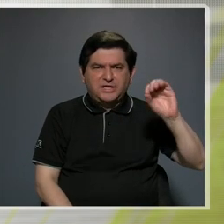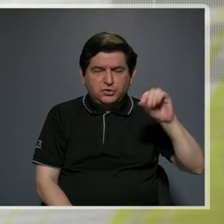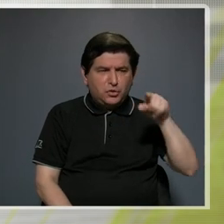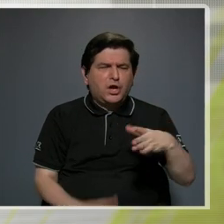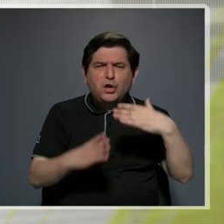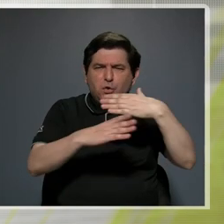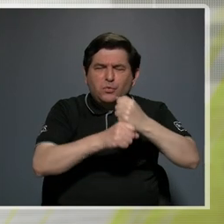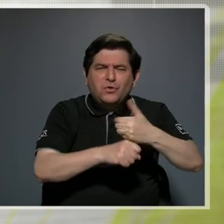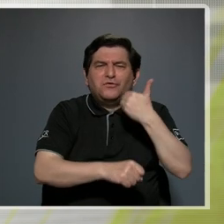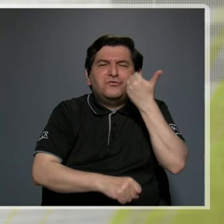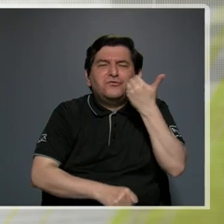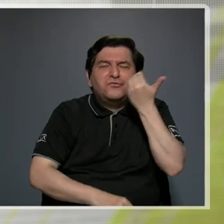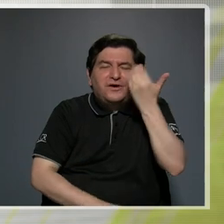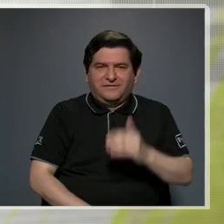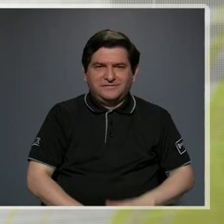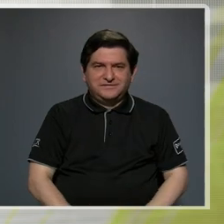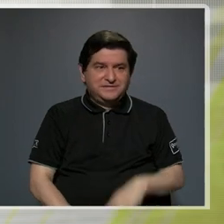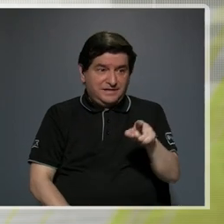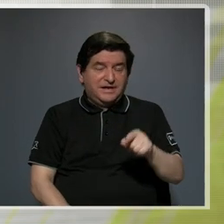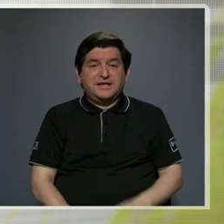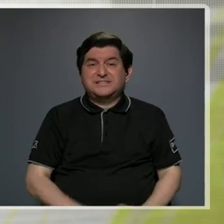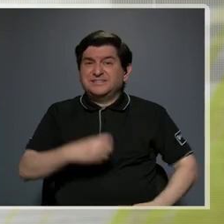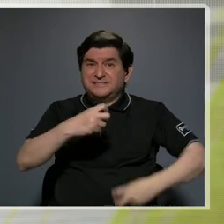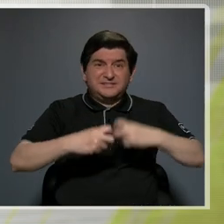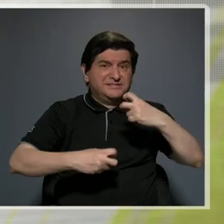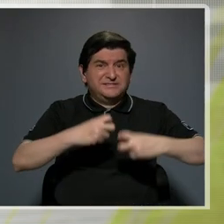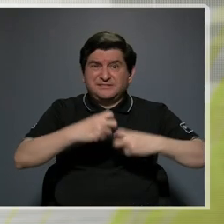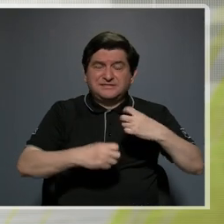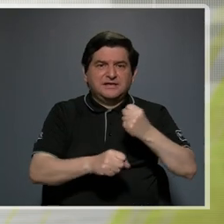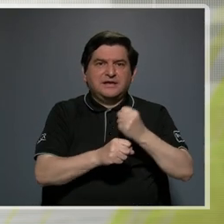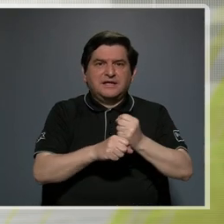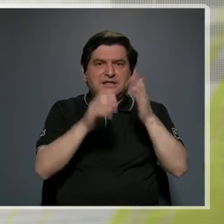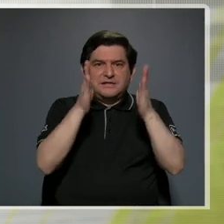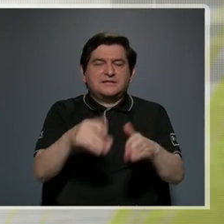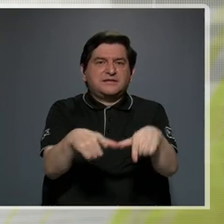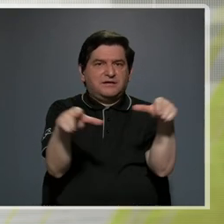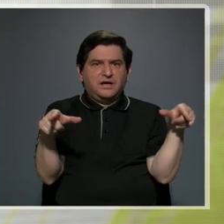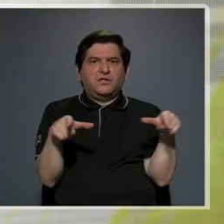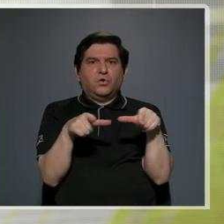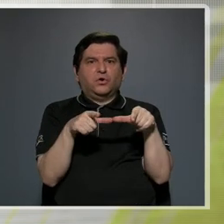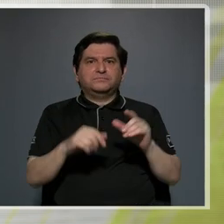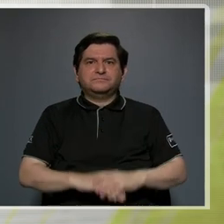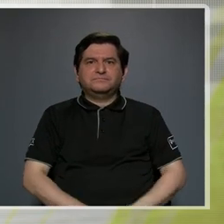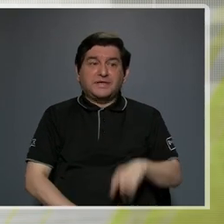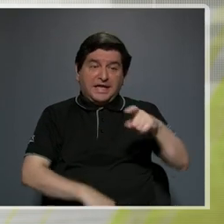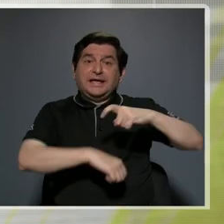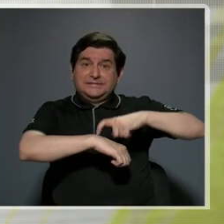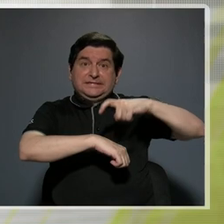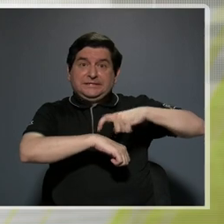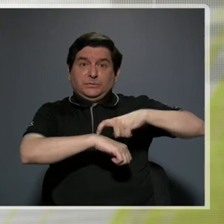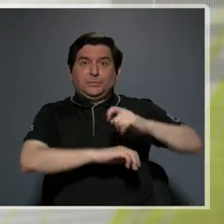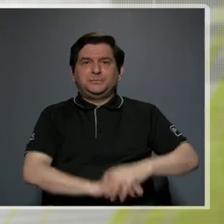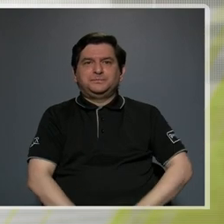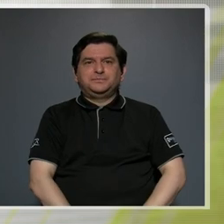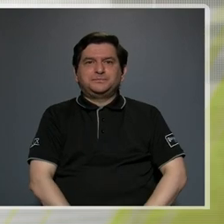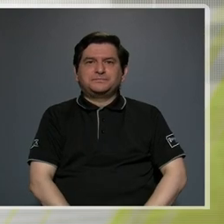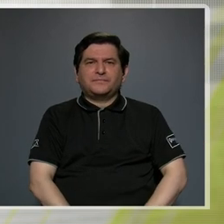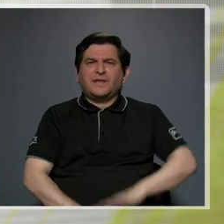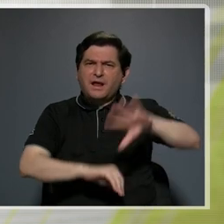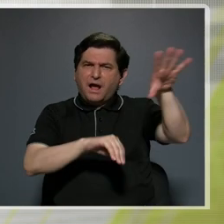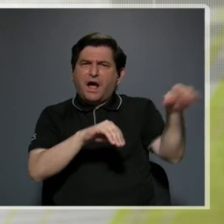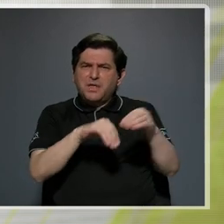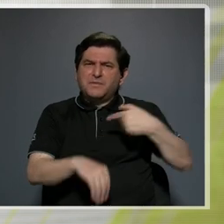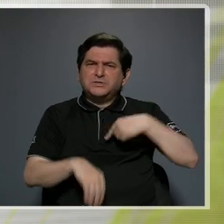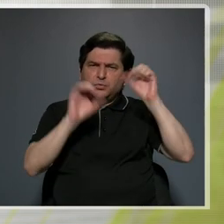resume muy fácilmente toda esta problemática de los trabajadores de esa zona, de esa época. Además de